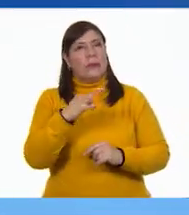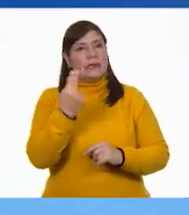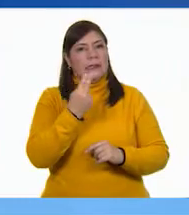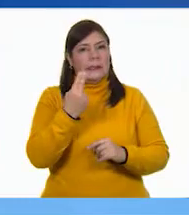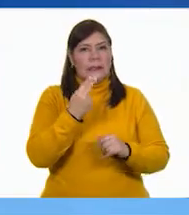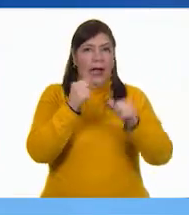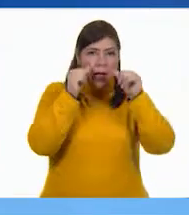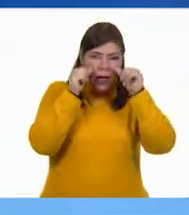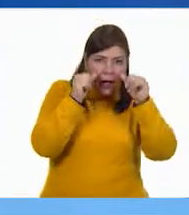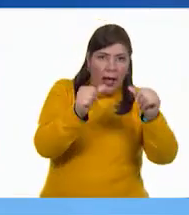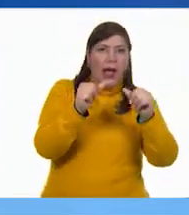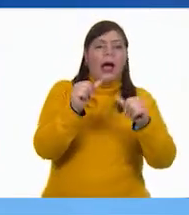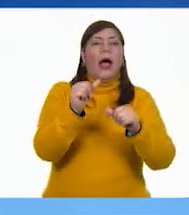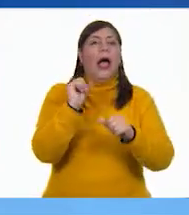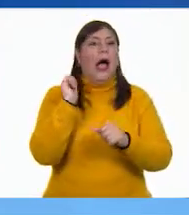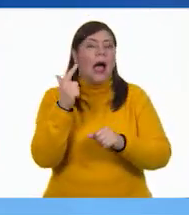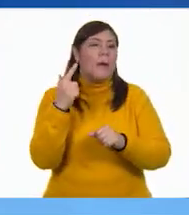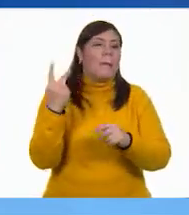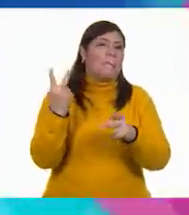la atención ante lo que va a pasar.